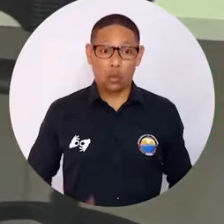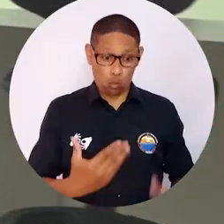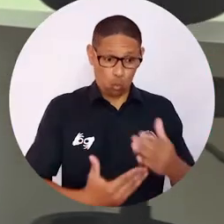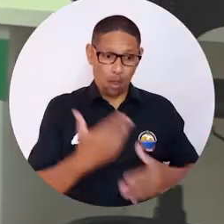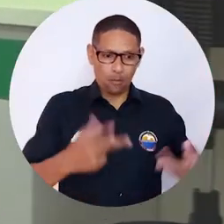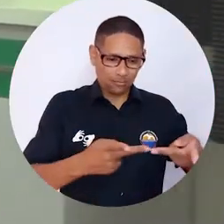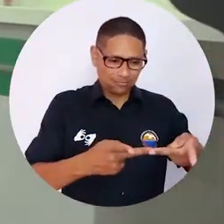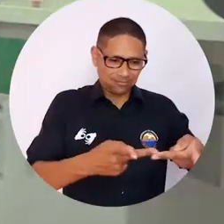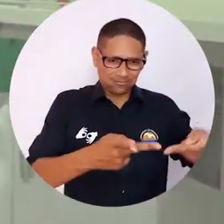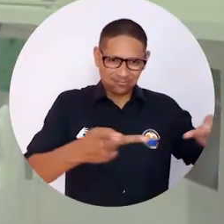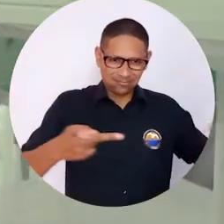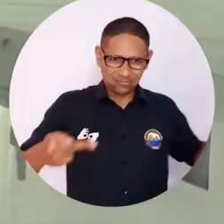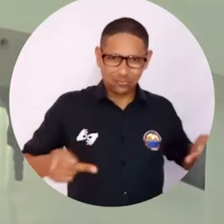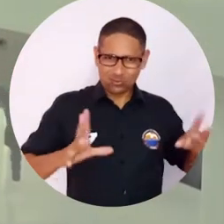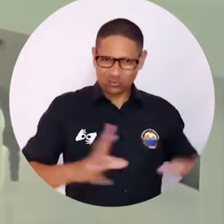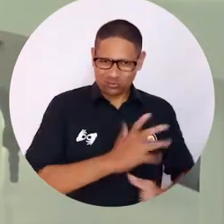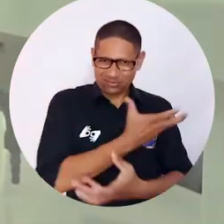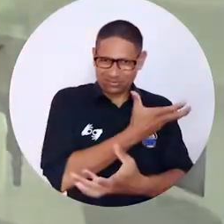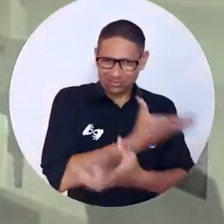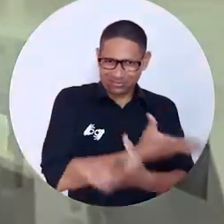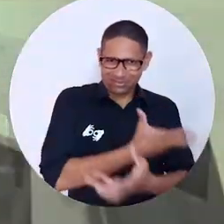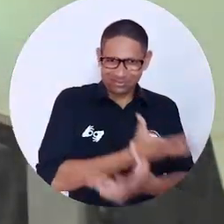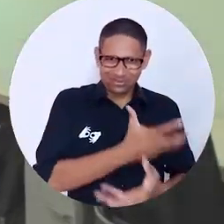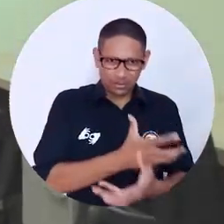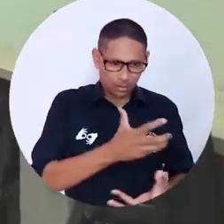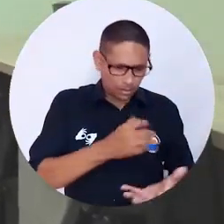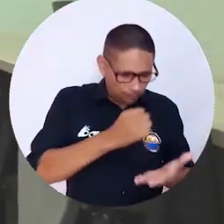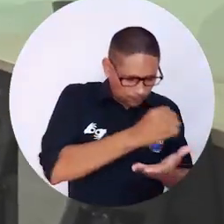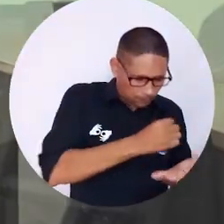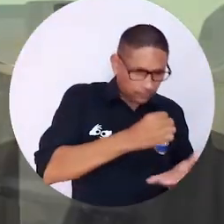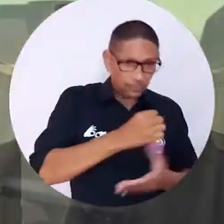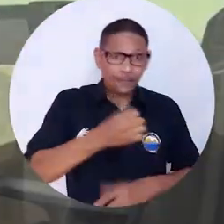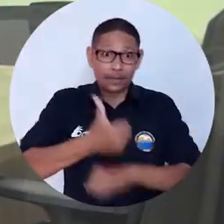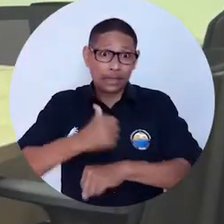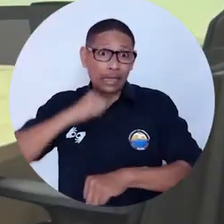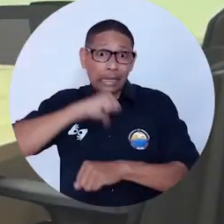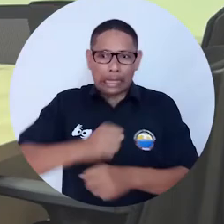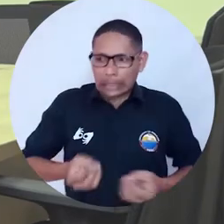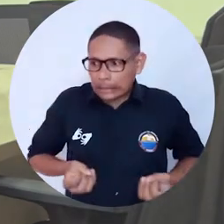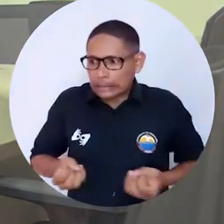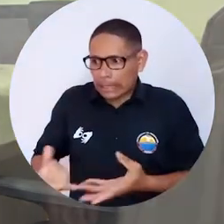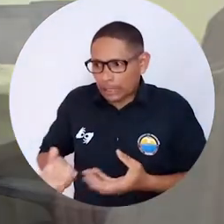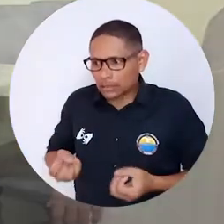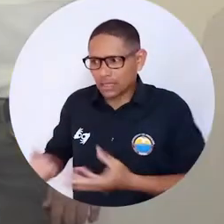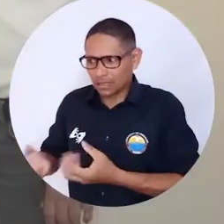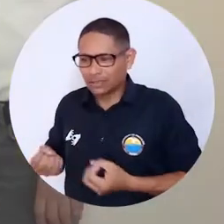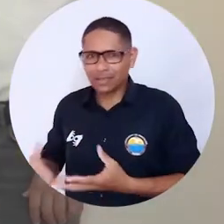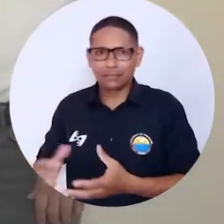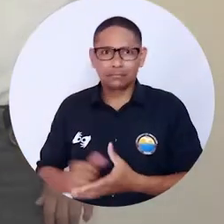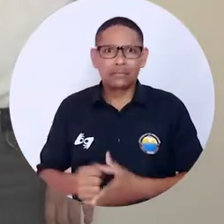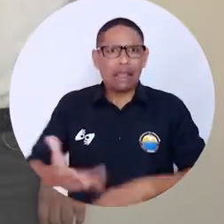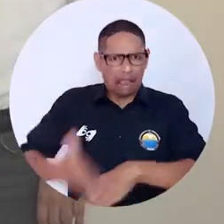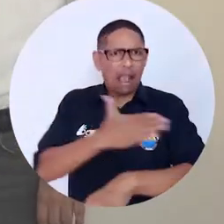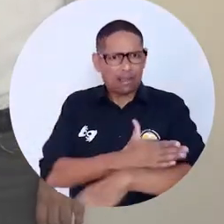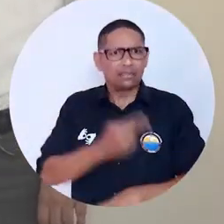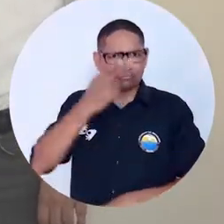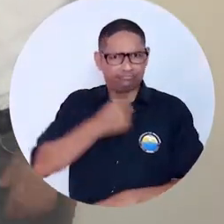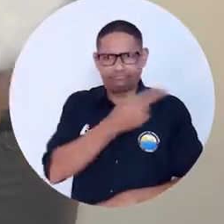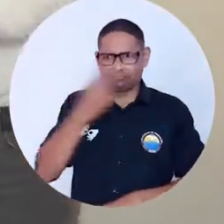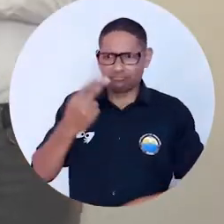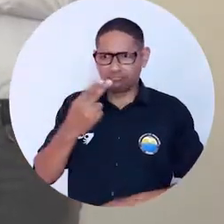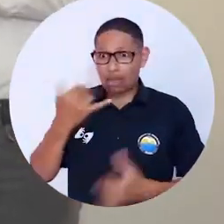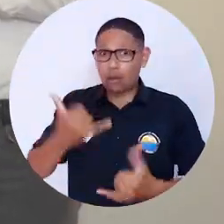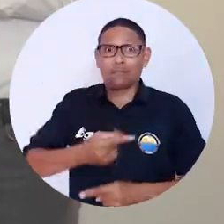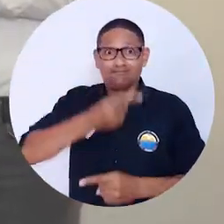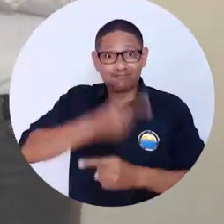A través de la entrega oficial de un laboratorio y oficinas nuevas como parte del plan de acción del rector Pablo Vera Salazar, la Universidad del Magdalena